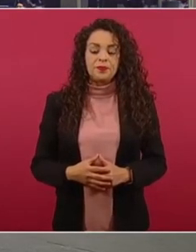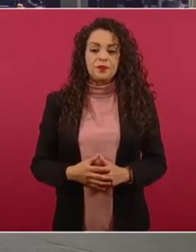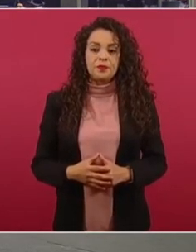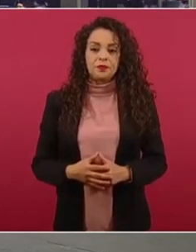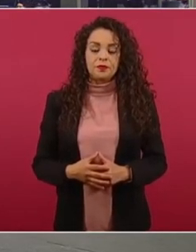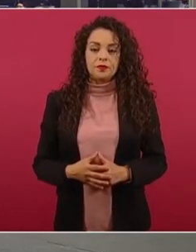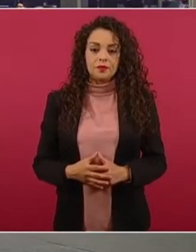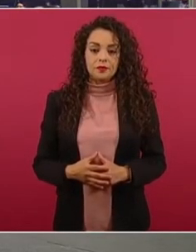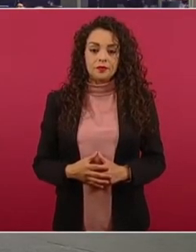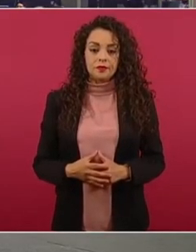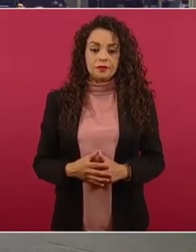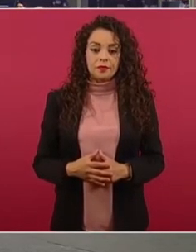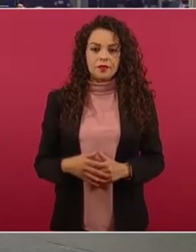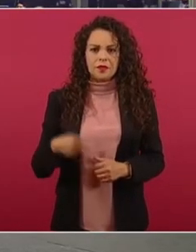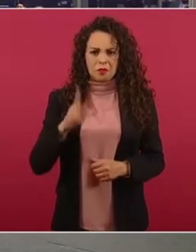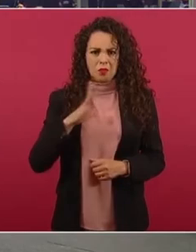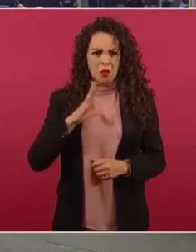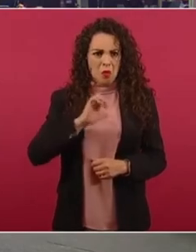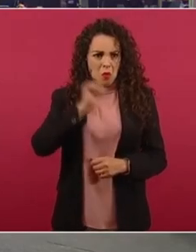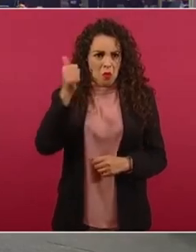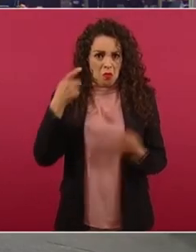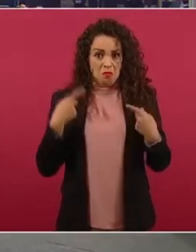Pero hay otros ahí.